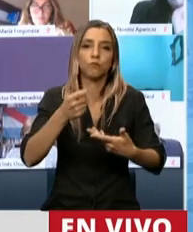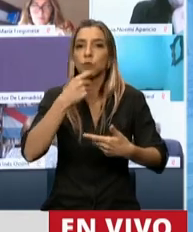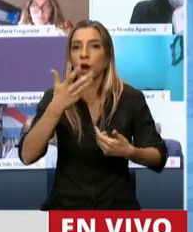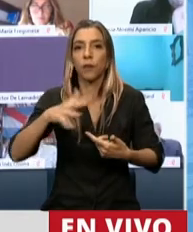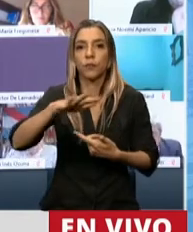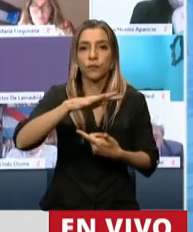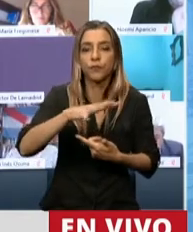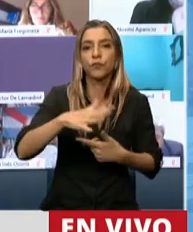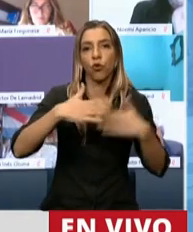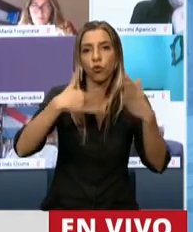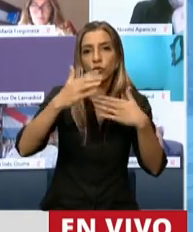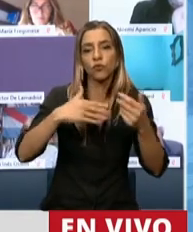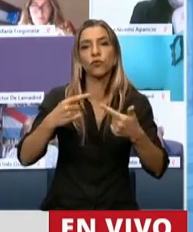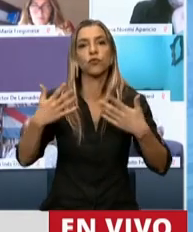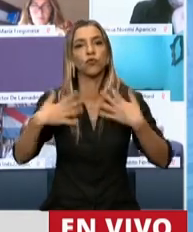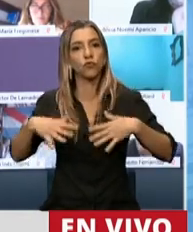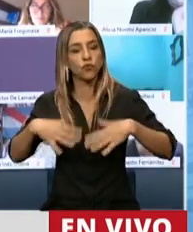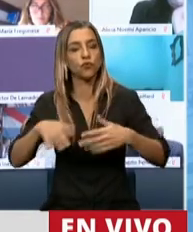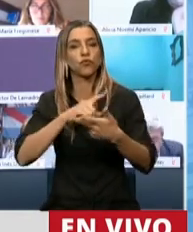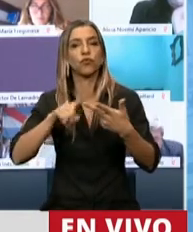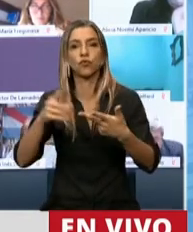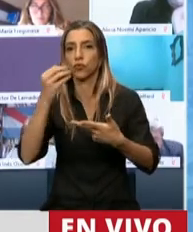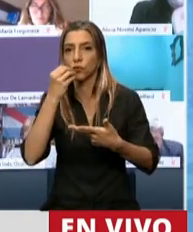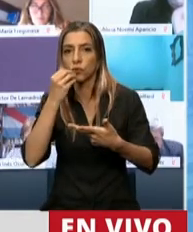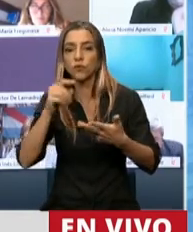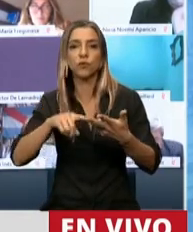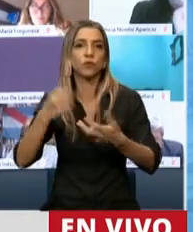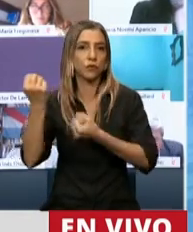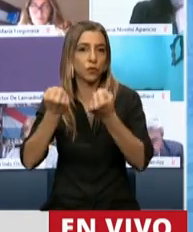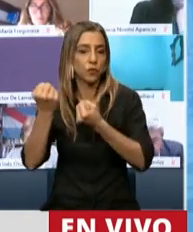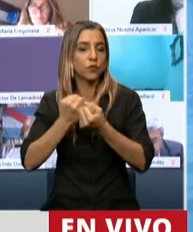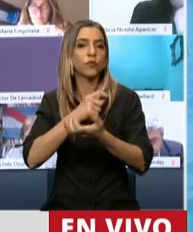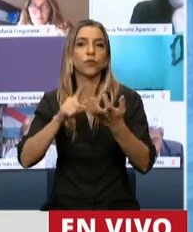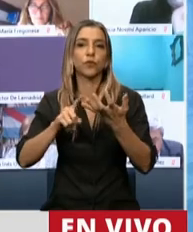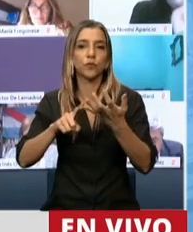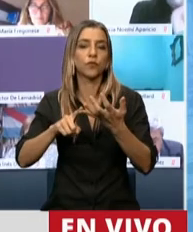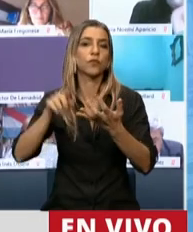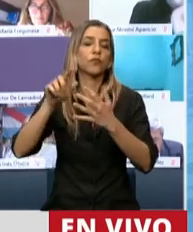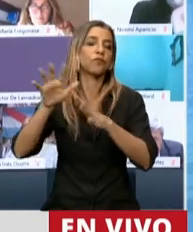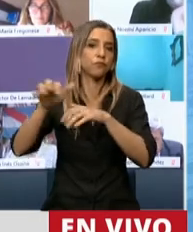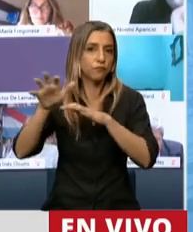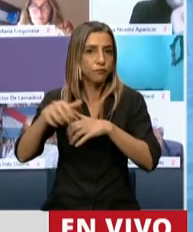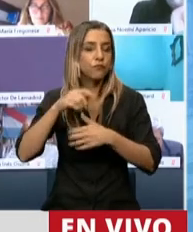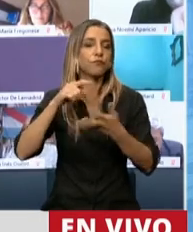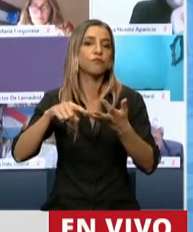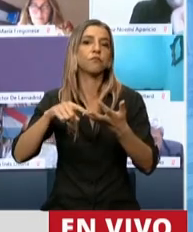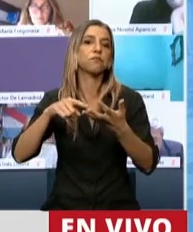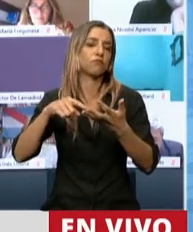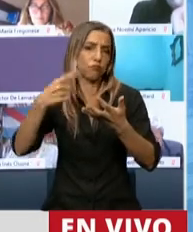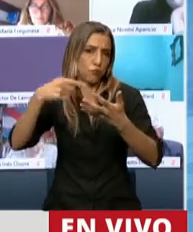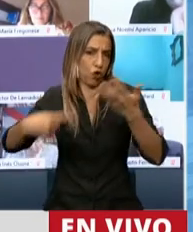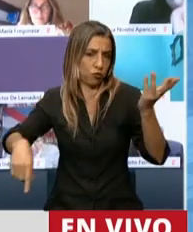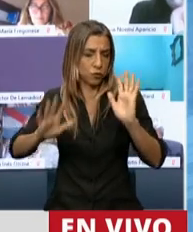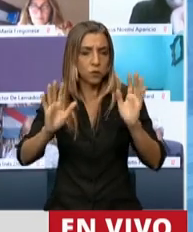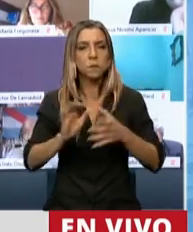textil, alimento, automotriz, agroindustria, entre otras cosas. Como